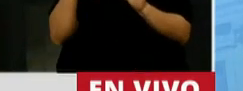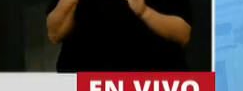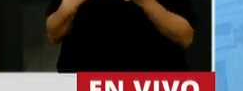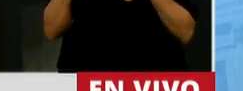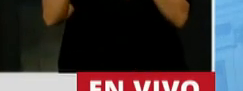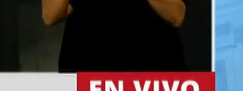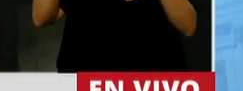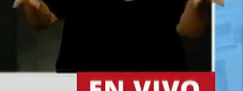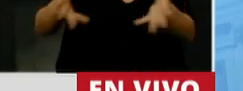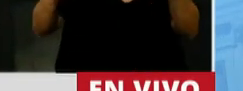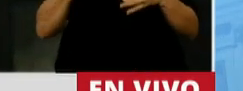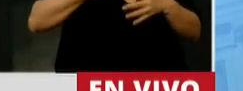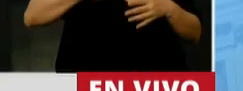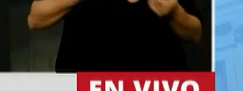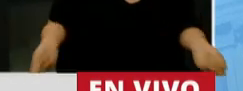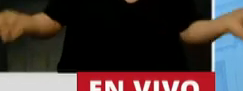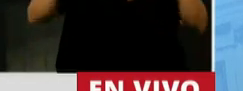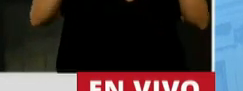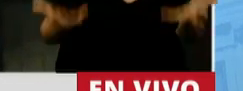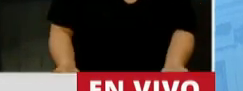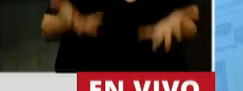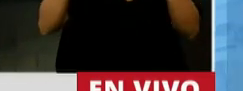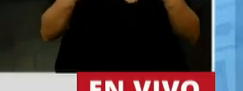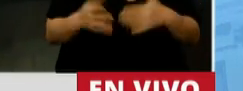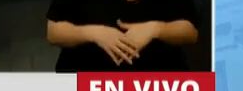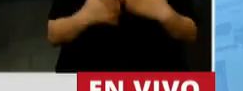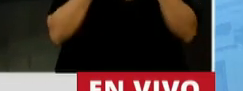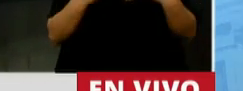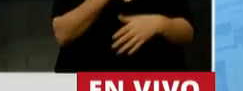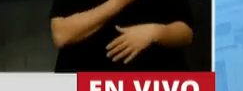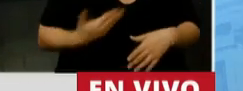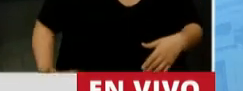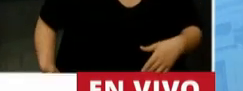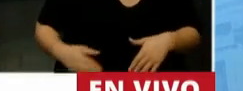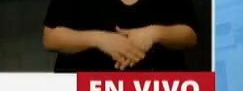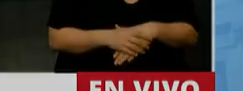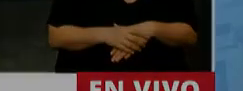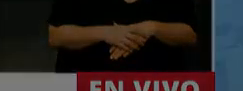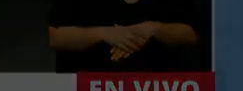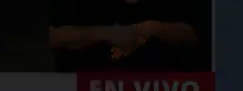saquemos a la Argentina del pozo y la pongamos de pie. Gracias, presidente. Muchas gracias, diputado.